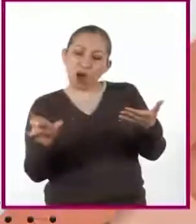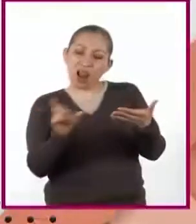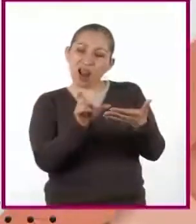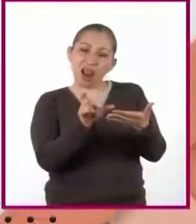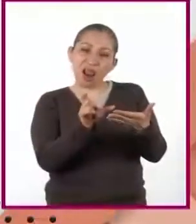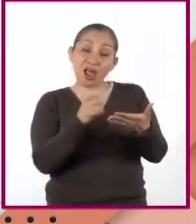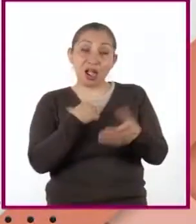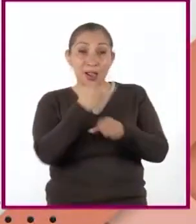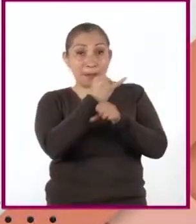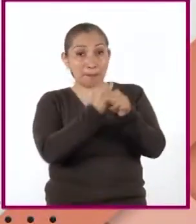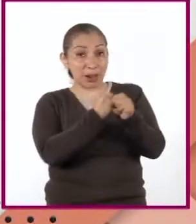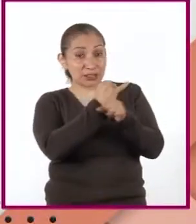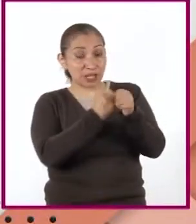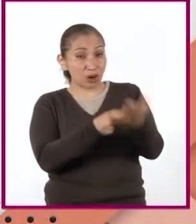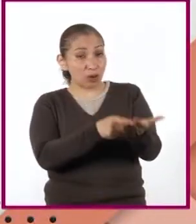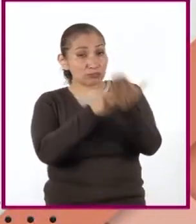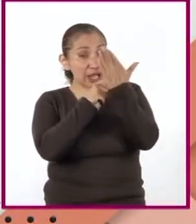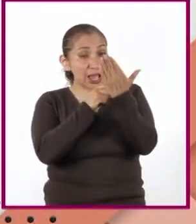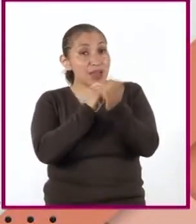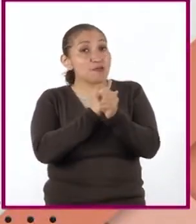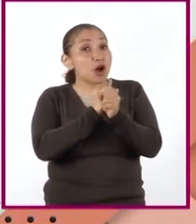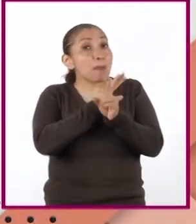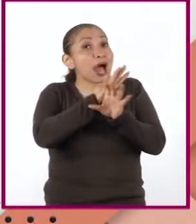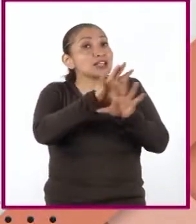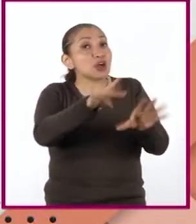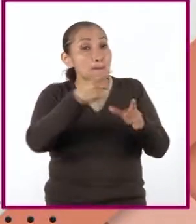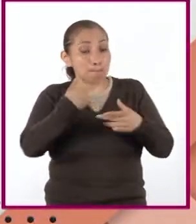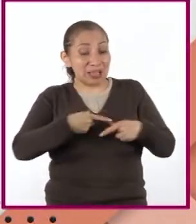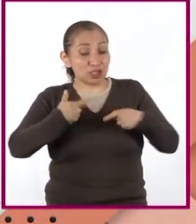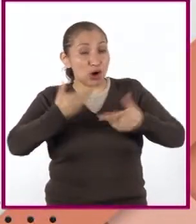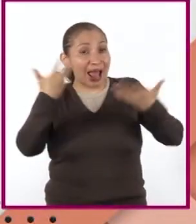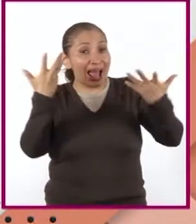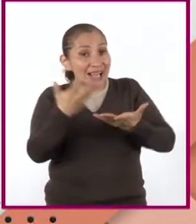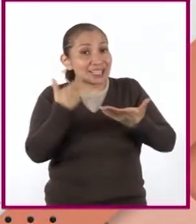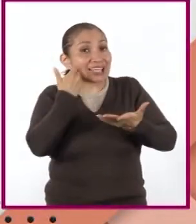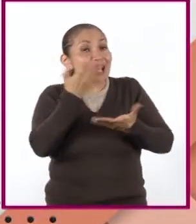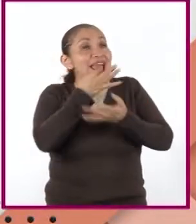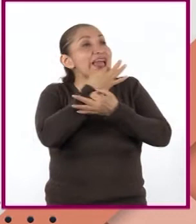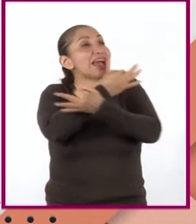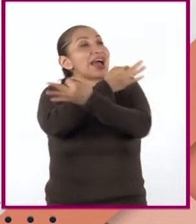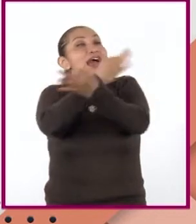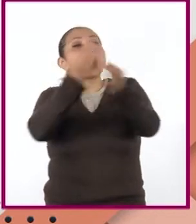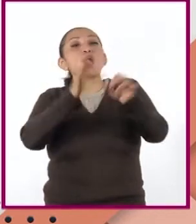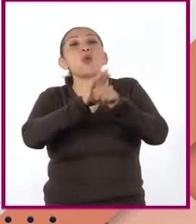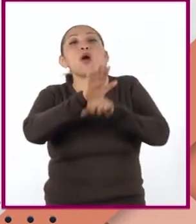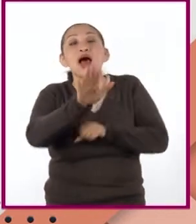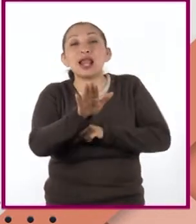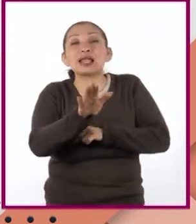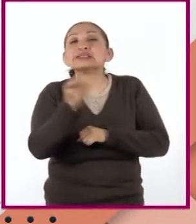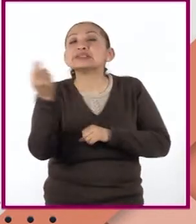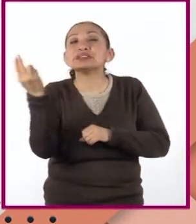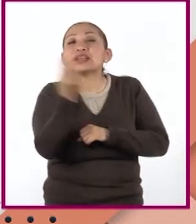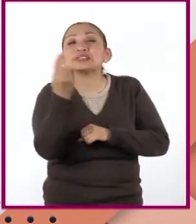La investigación nos muestra información que el investigador quiere dar a conocer. Por